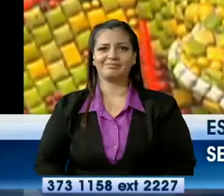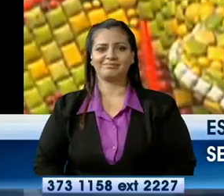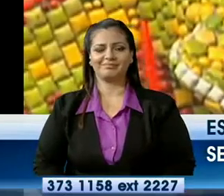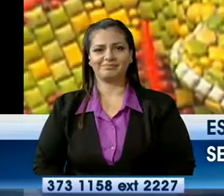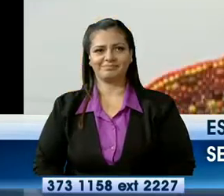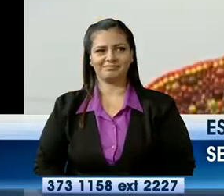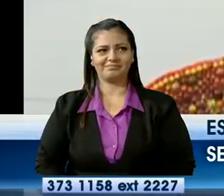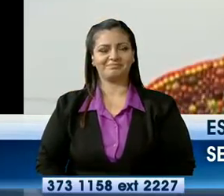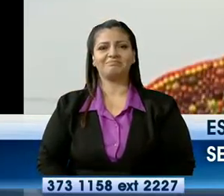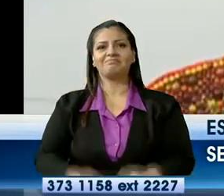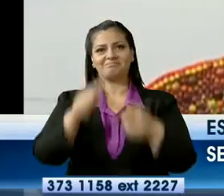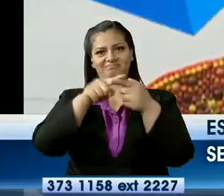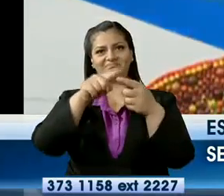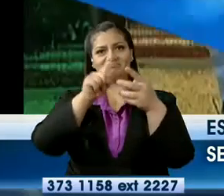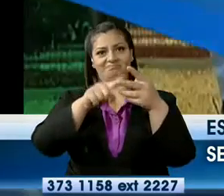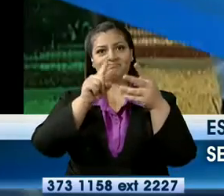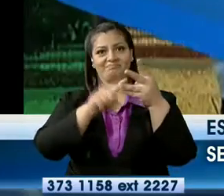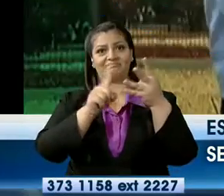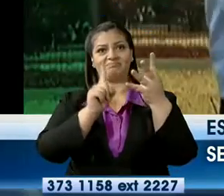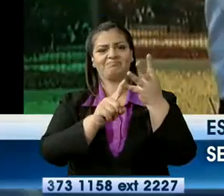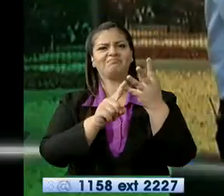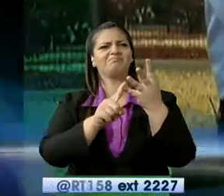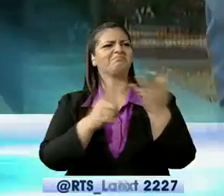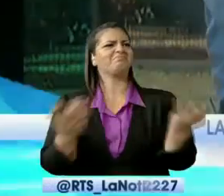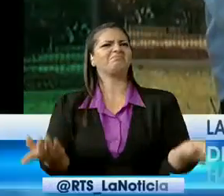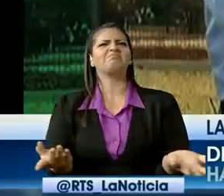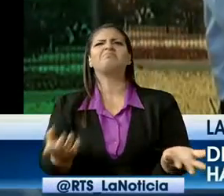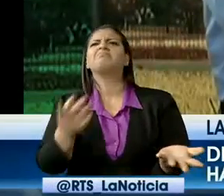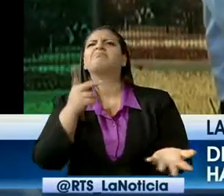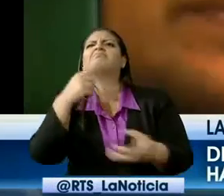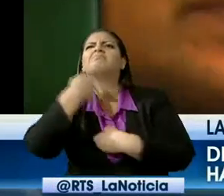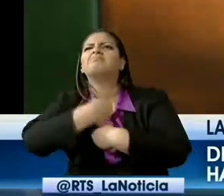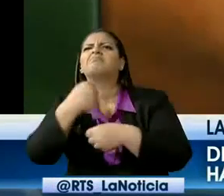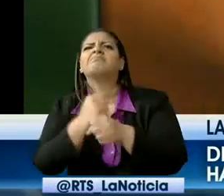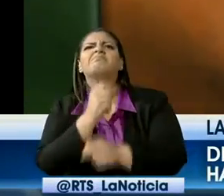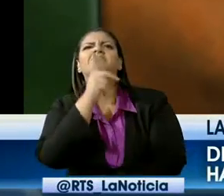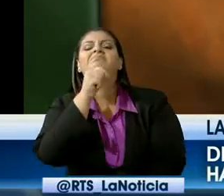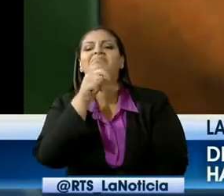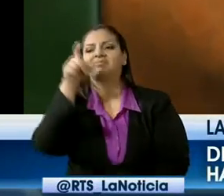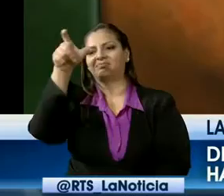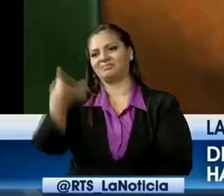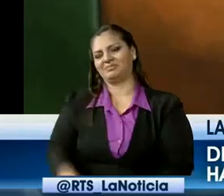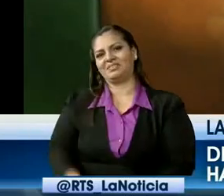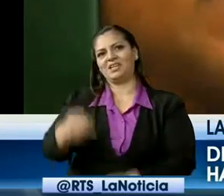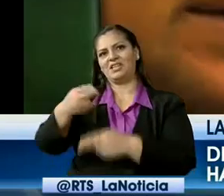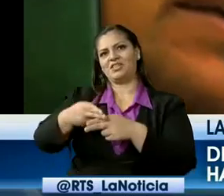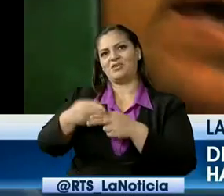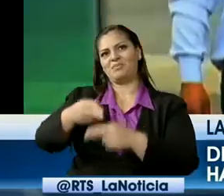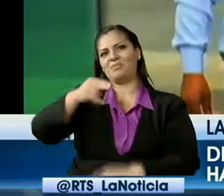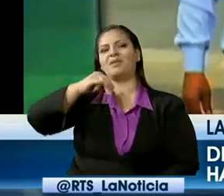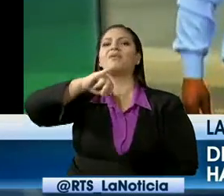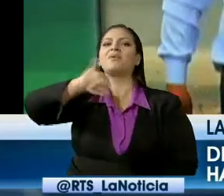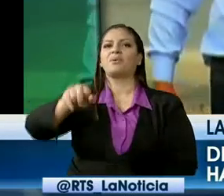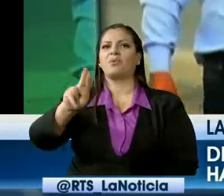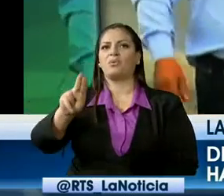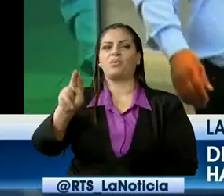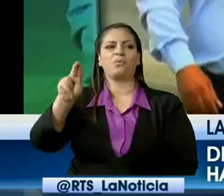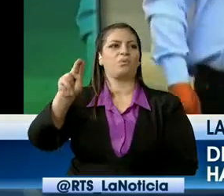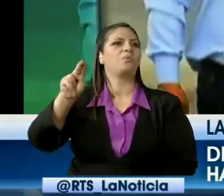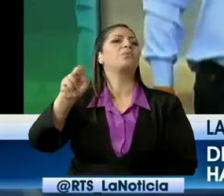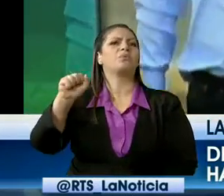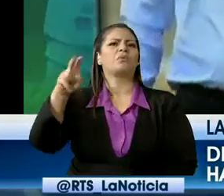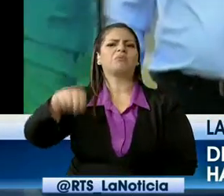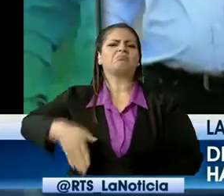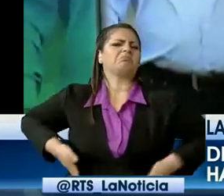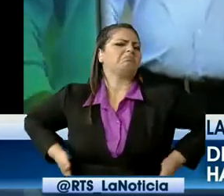Estas cuatro esculturas fueron elaboradas por Juan Sánchez, un artista nacido en Imbabura, pero que siente un gran cariño